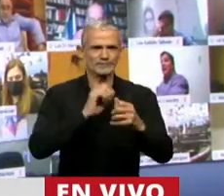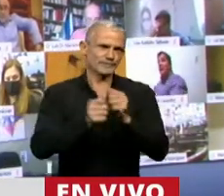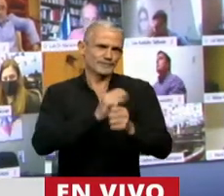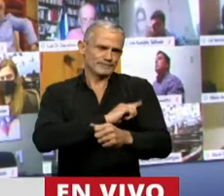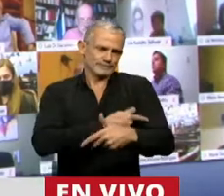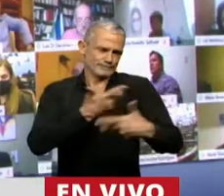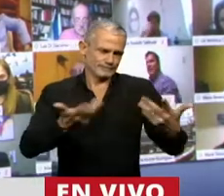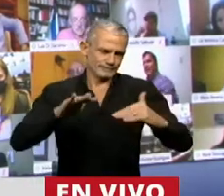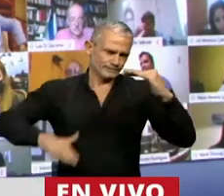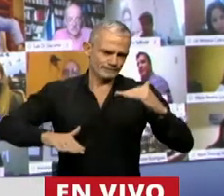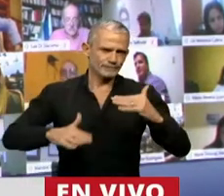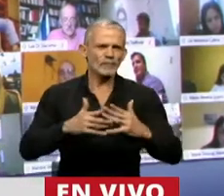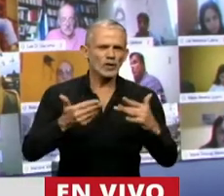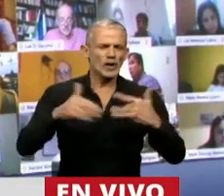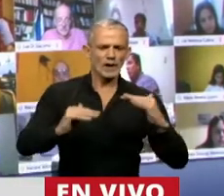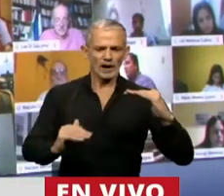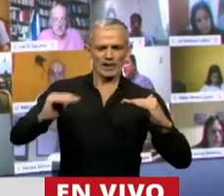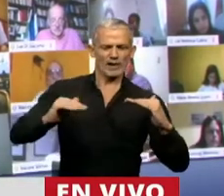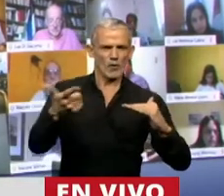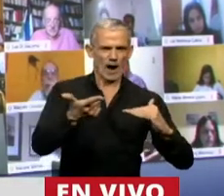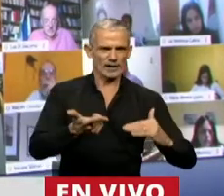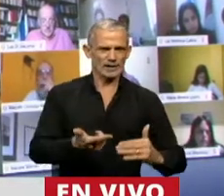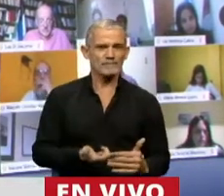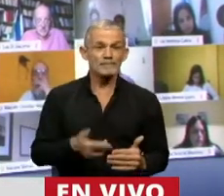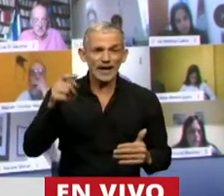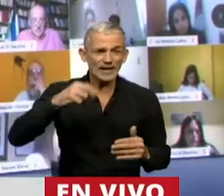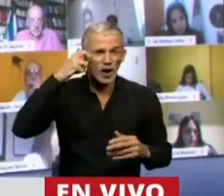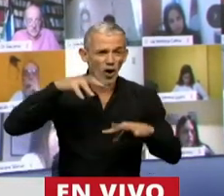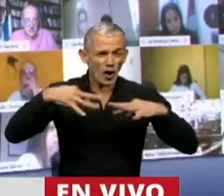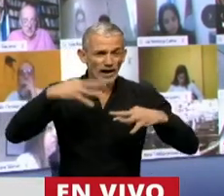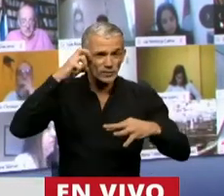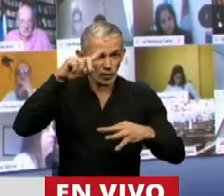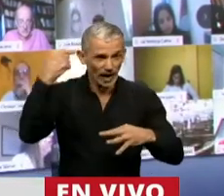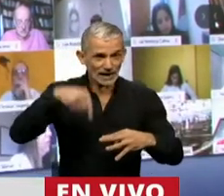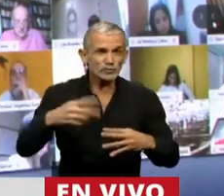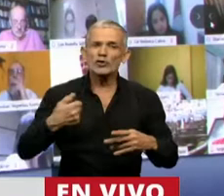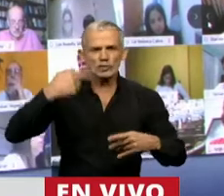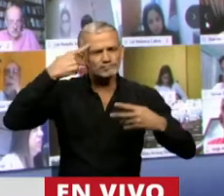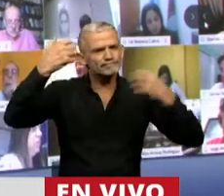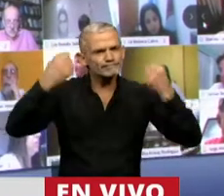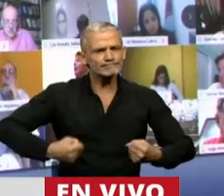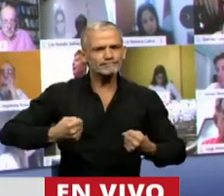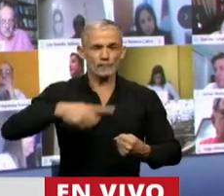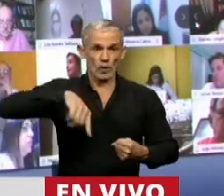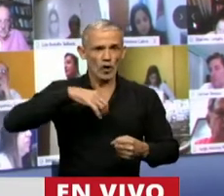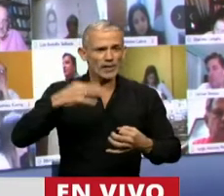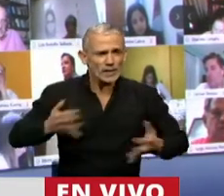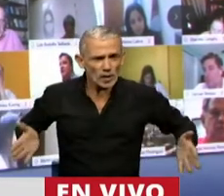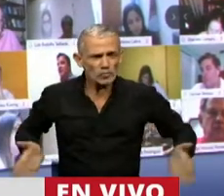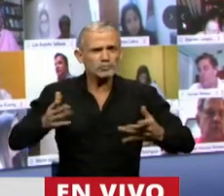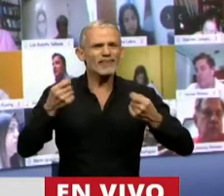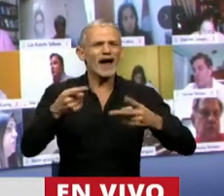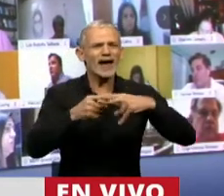dijo generan mayor igualdad. Desde este Congreso de la Nación estoy convencido de que debemos impulsar